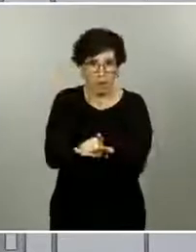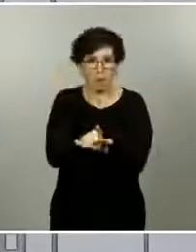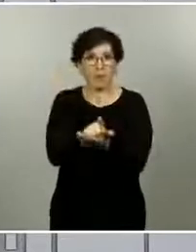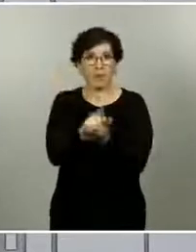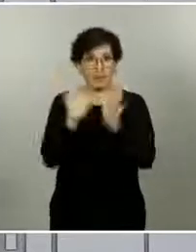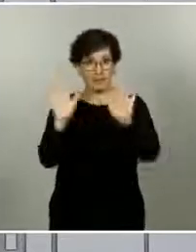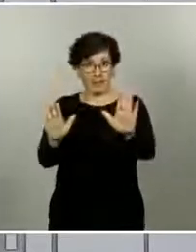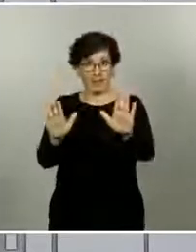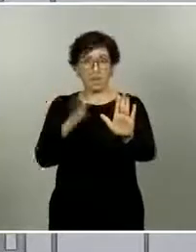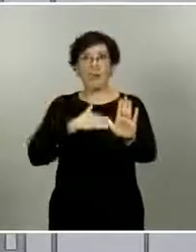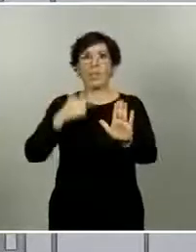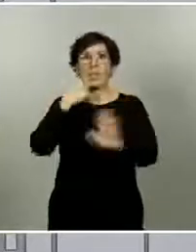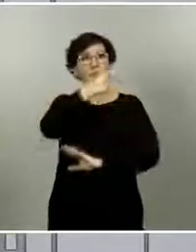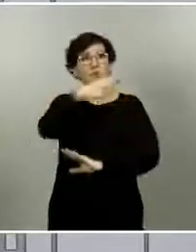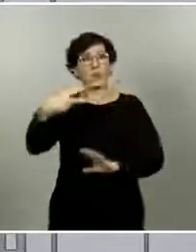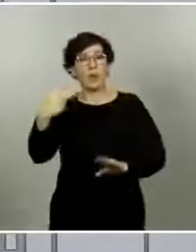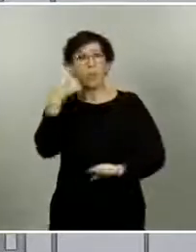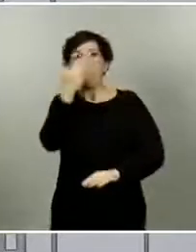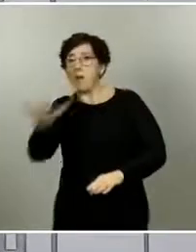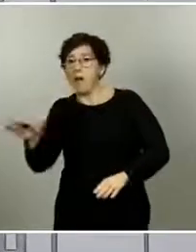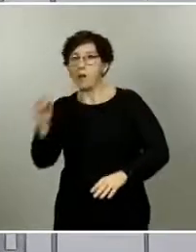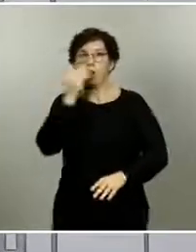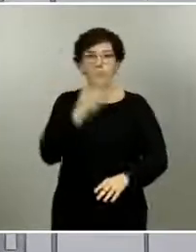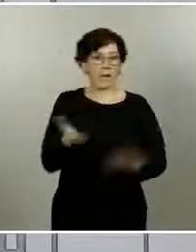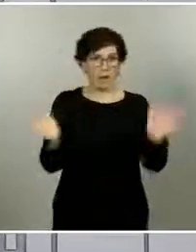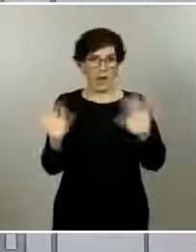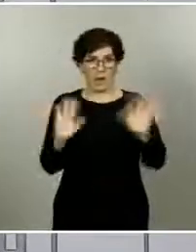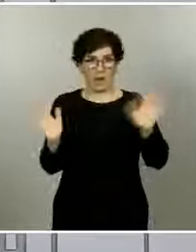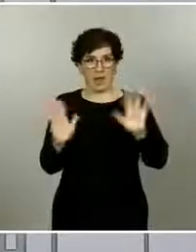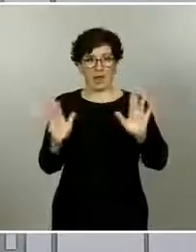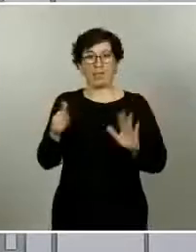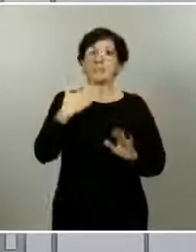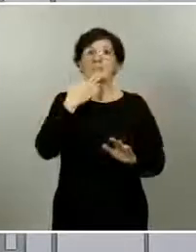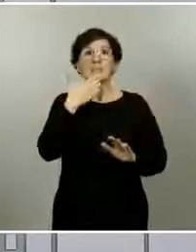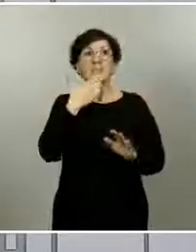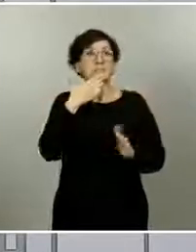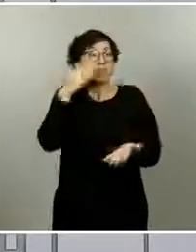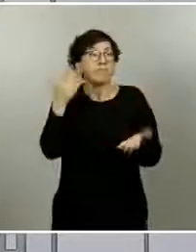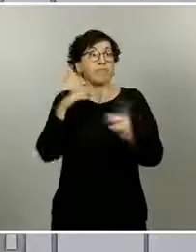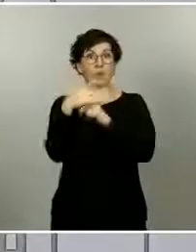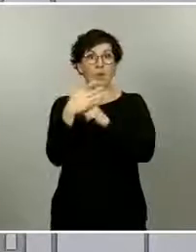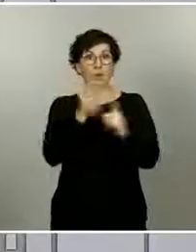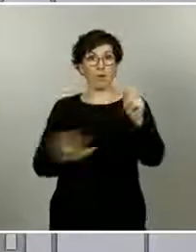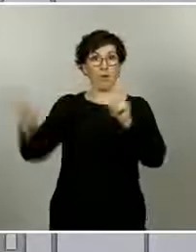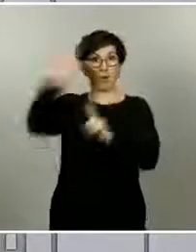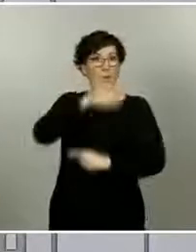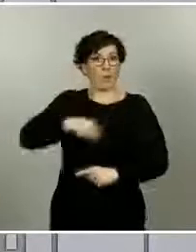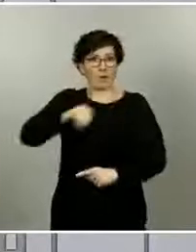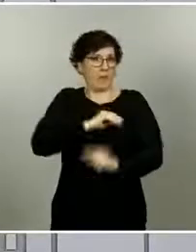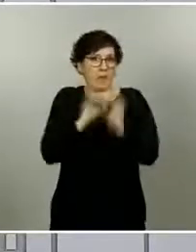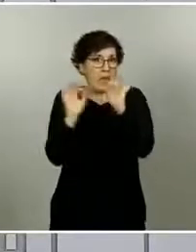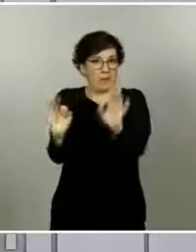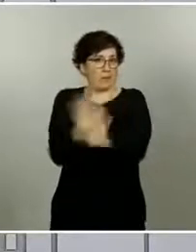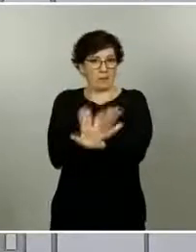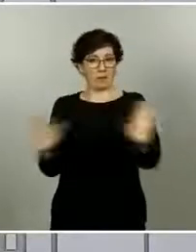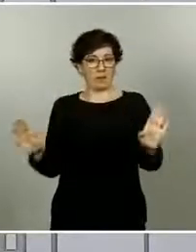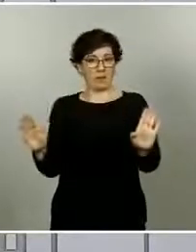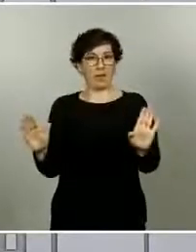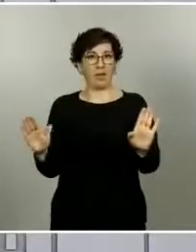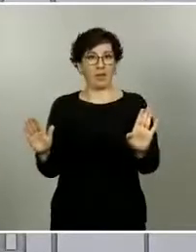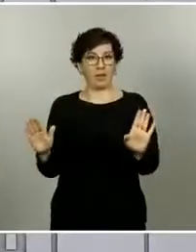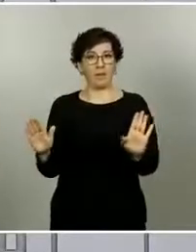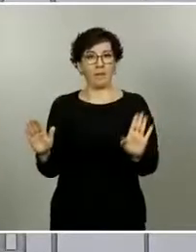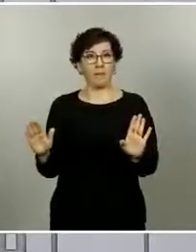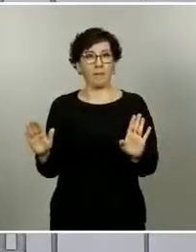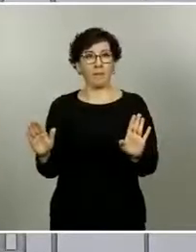No es que estos resultados sean ni malos ni buenos. Esto es lo que ha pasado en España, con una pequeña variabilidad, como les he comentado, pero esto es